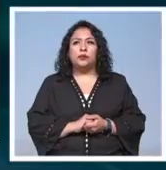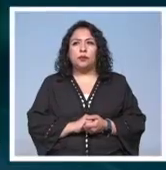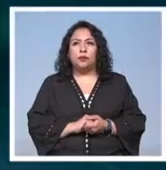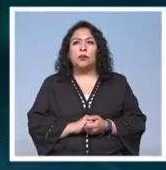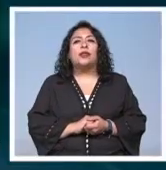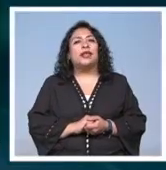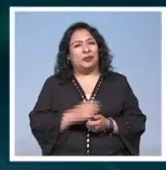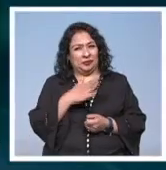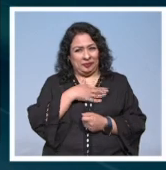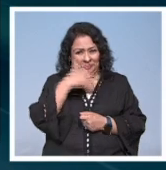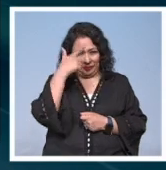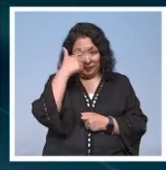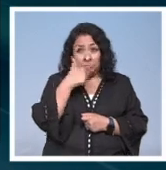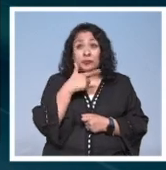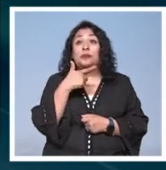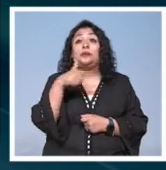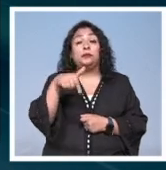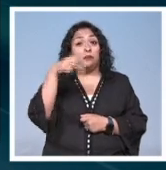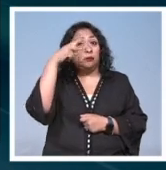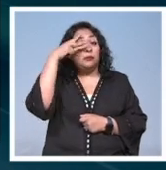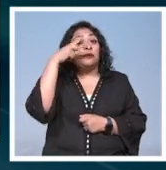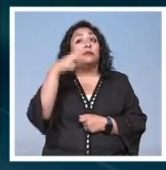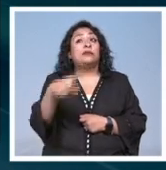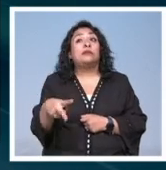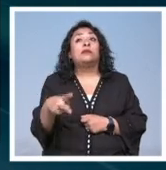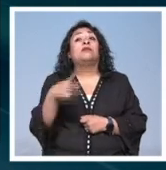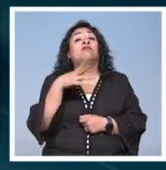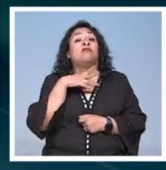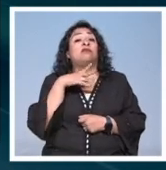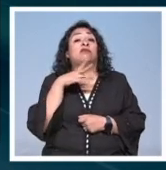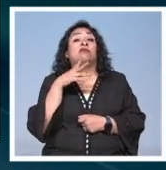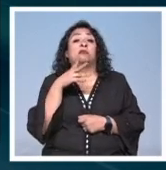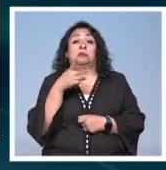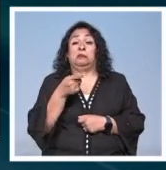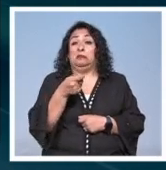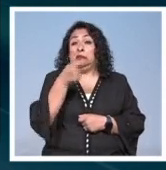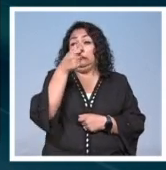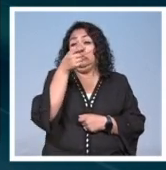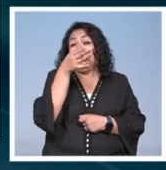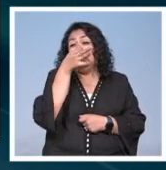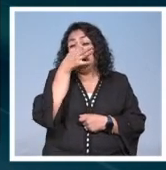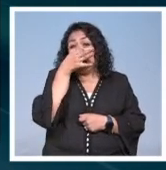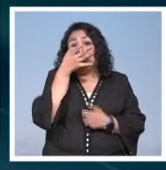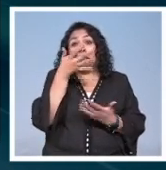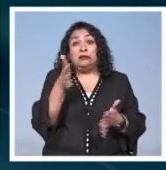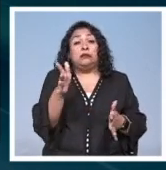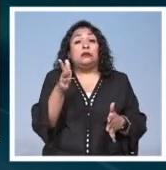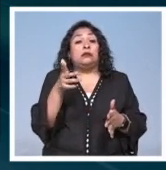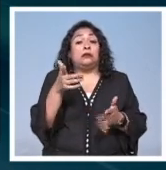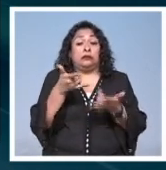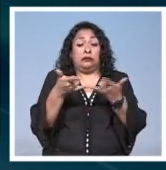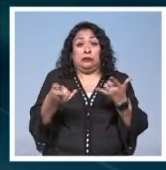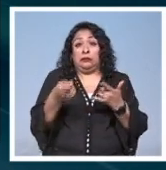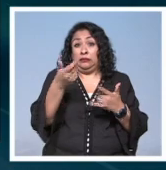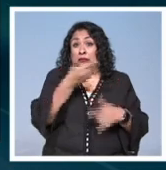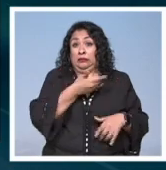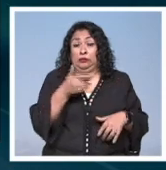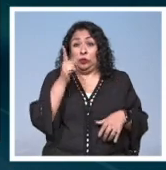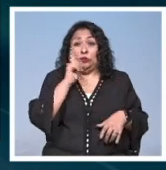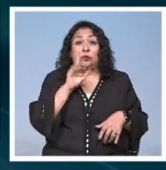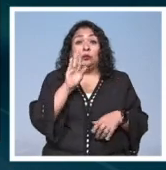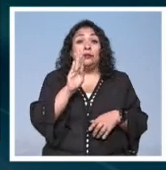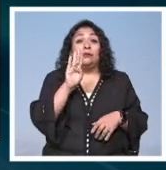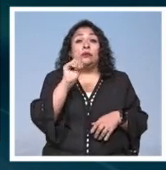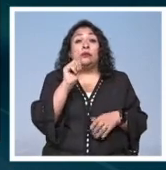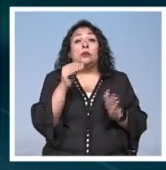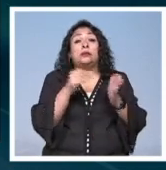muy buenas noches México se enfila para tener por primera vez en su historia una presidenta 99 millones